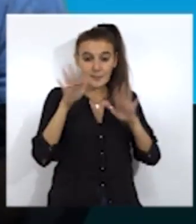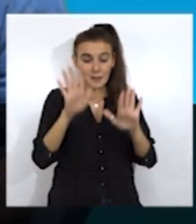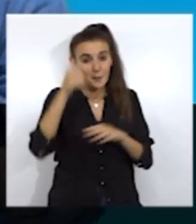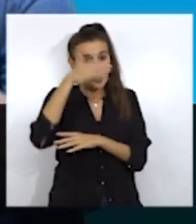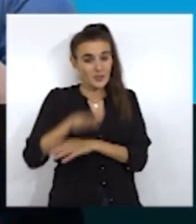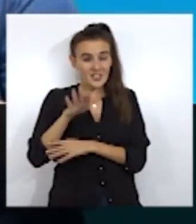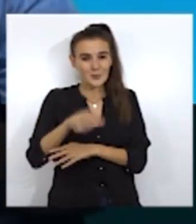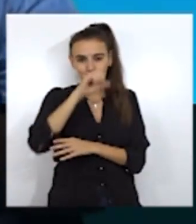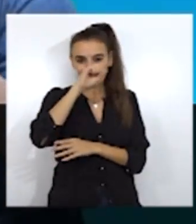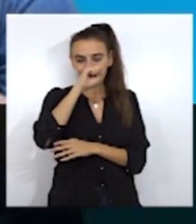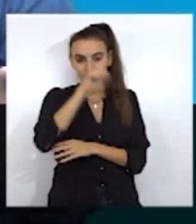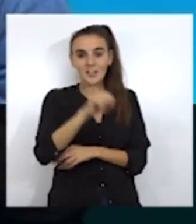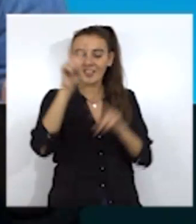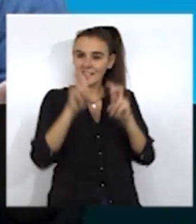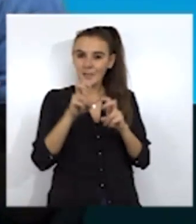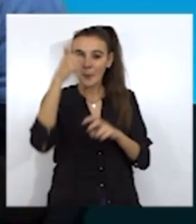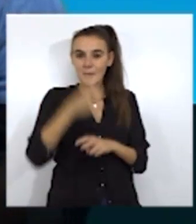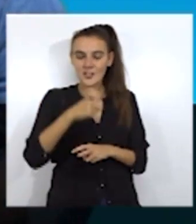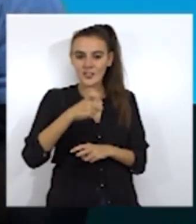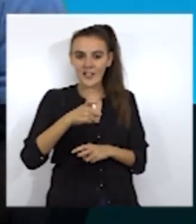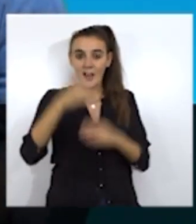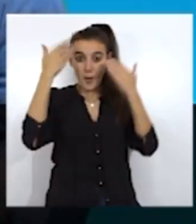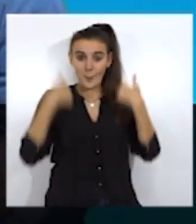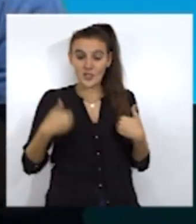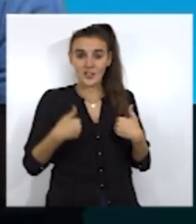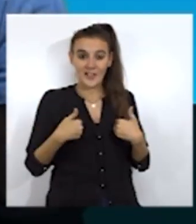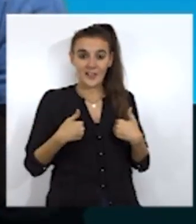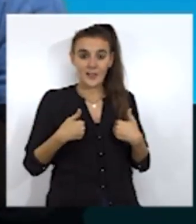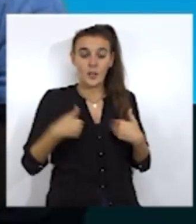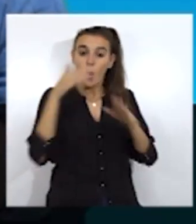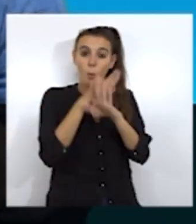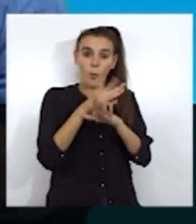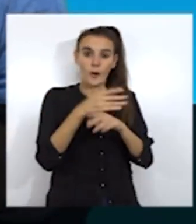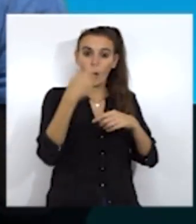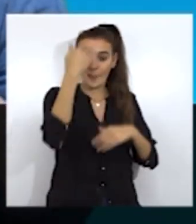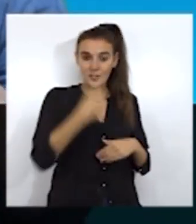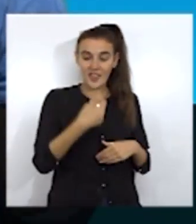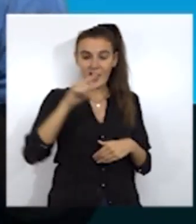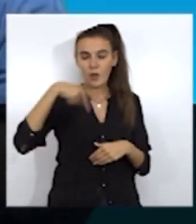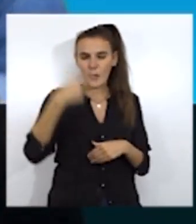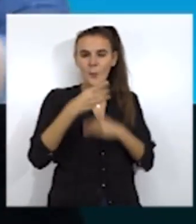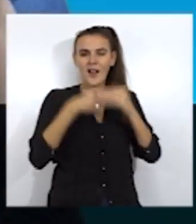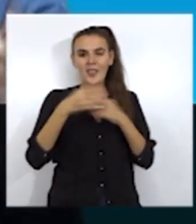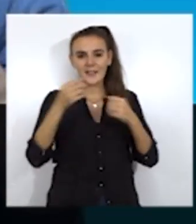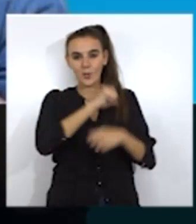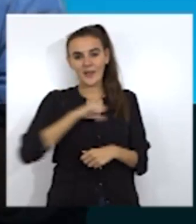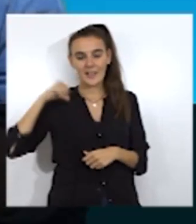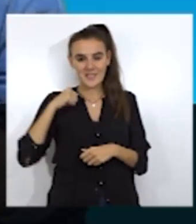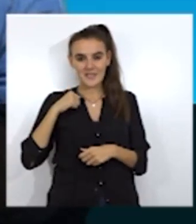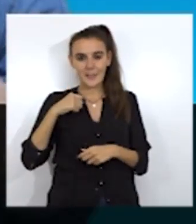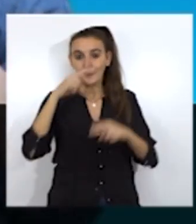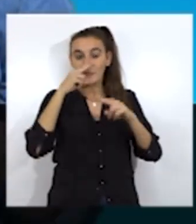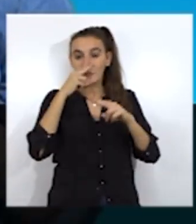les encanta que su personaje tenga una skin personalizada. Y luego, aparte de eso, le vamos a dar también una camiseta personalizada con su nombre